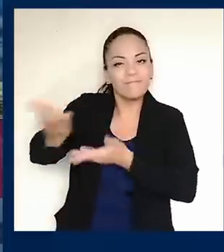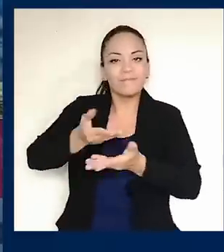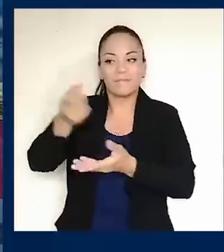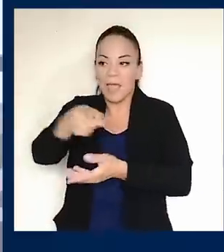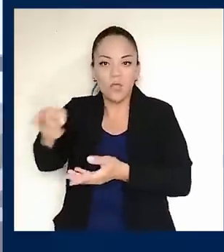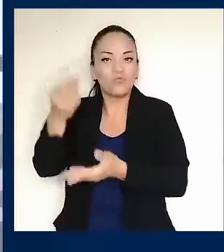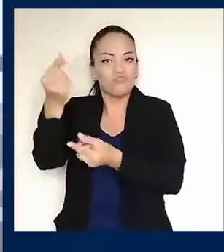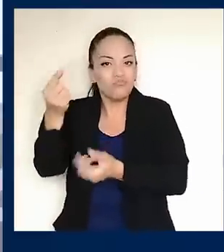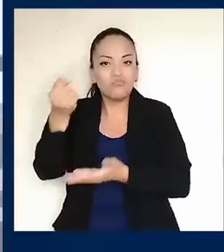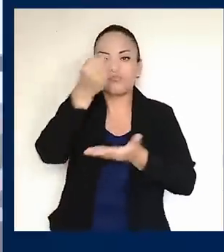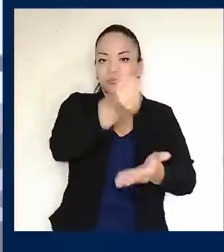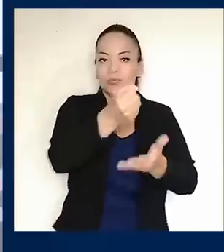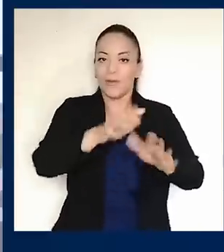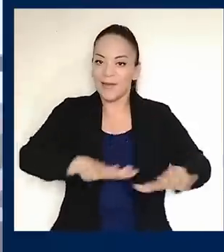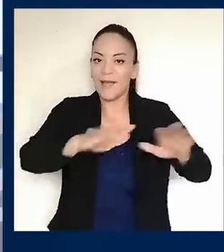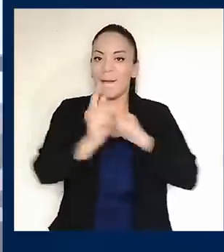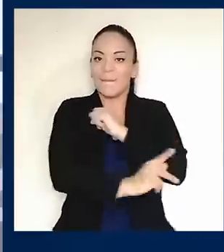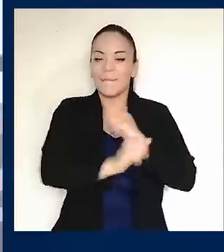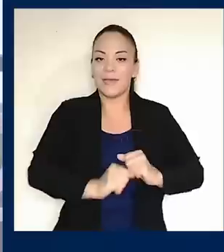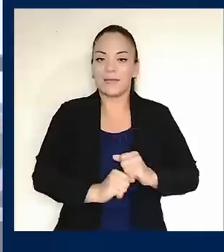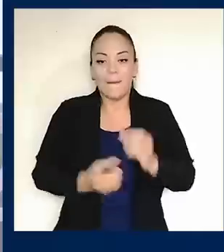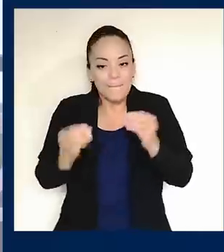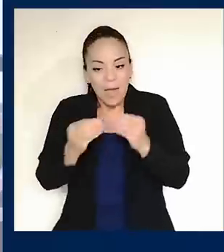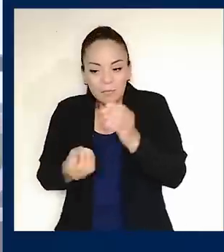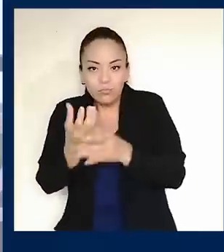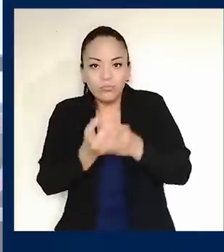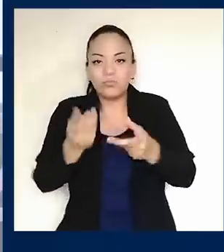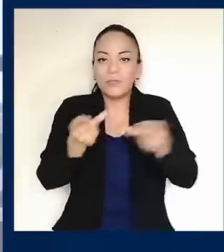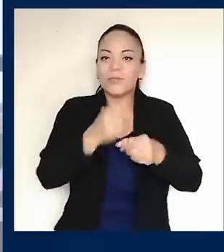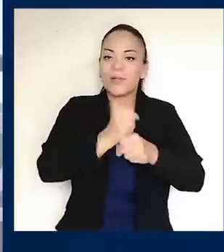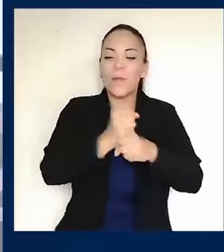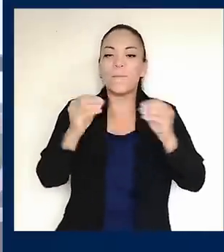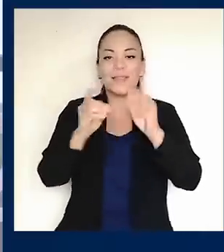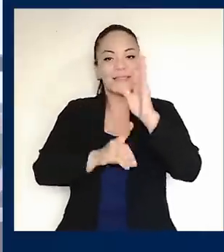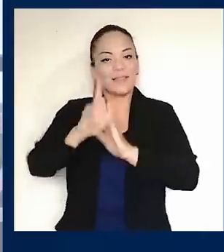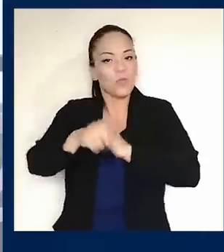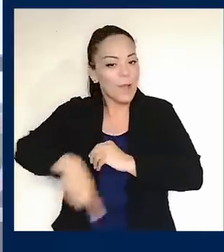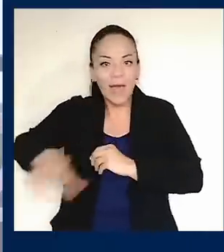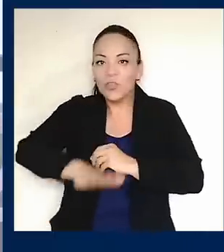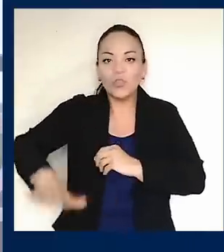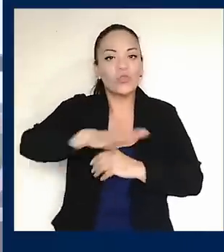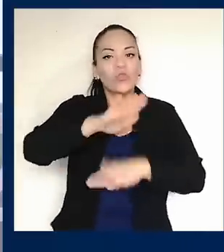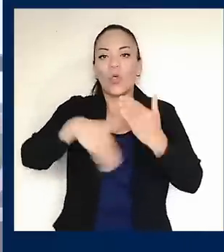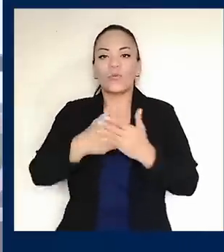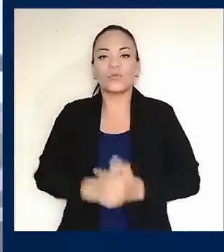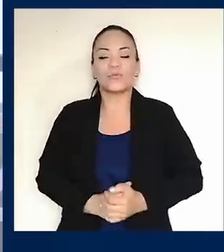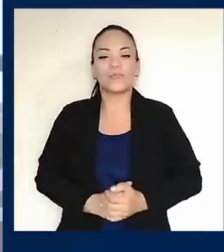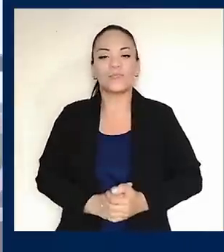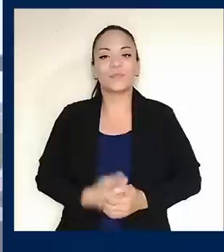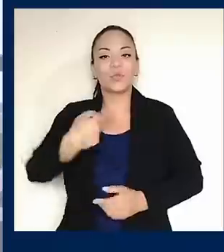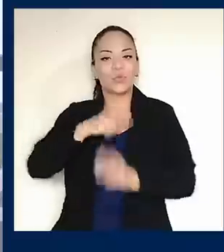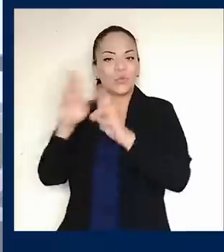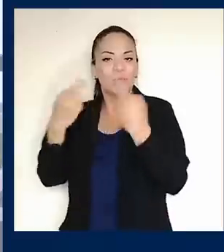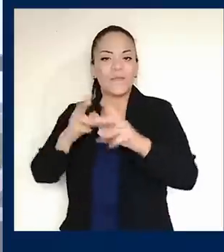territorio para que se genere más trabajo y desarrollo para todos nosotros. Nos reunimos